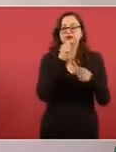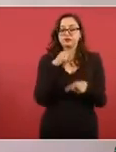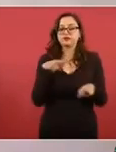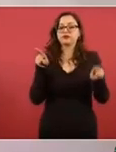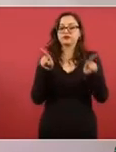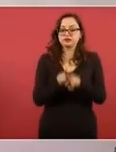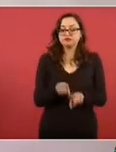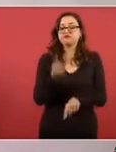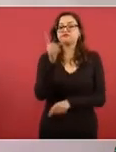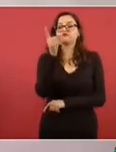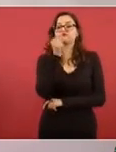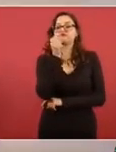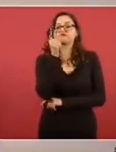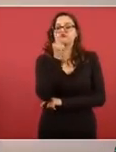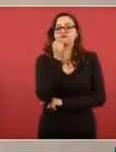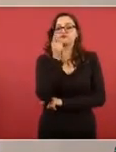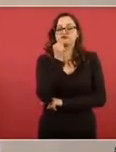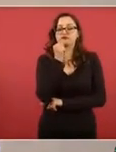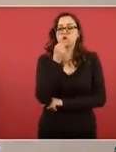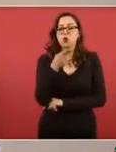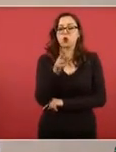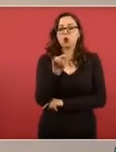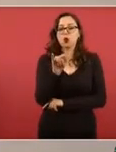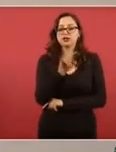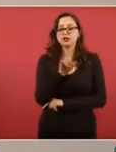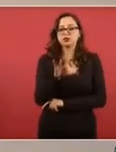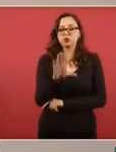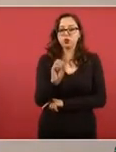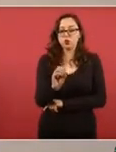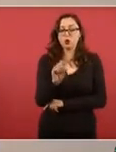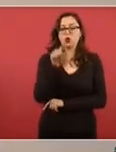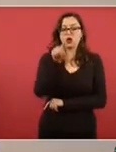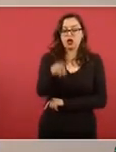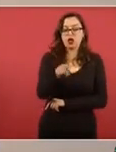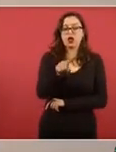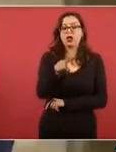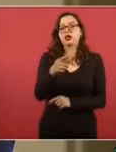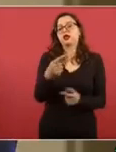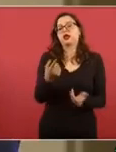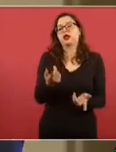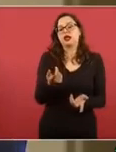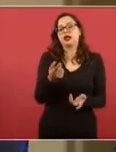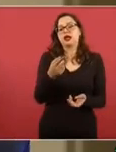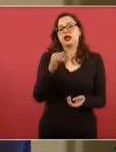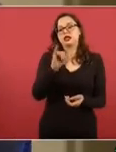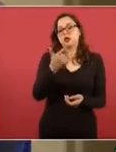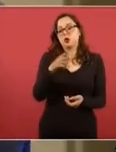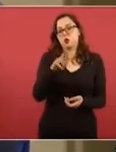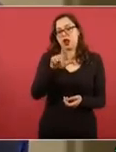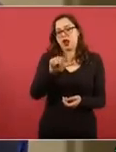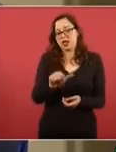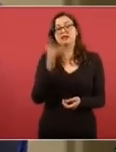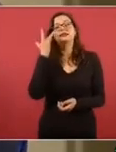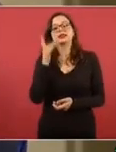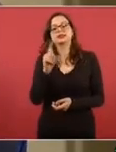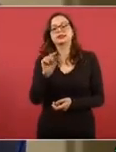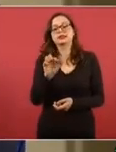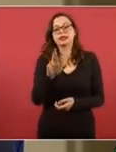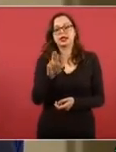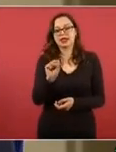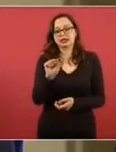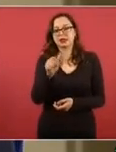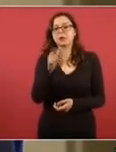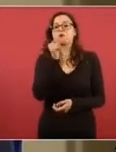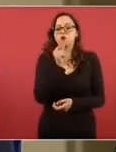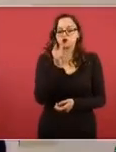autobús Ecoter sin pasaje hacia el estado de Morelos, librando todos